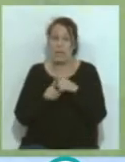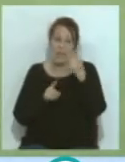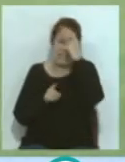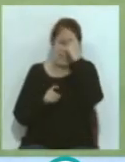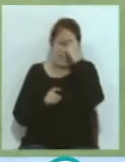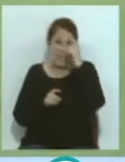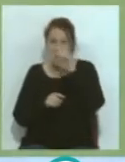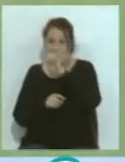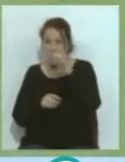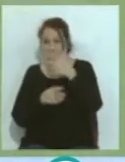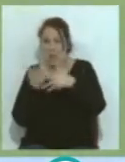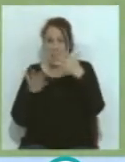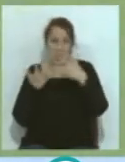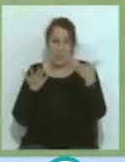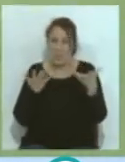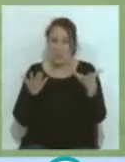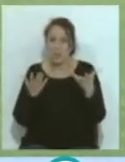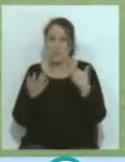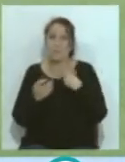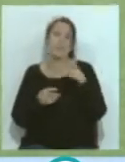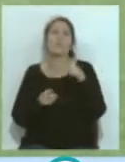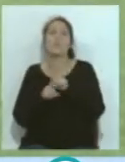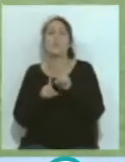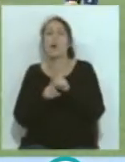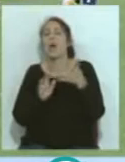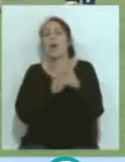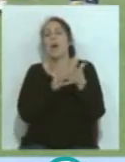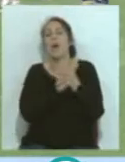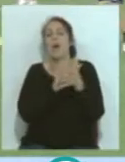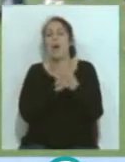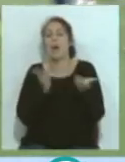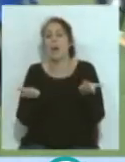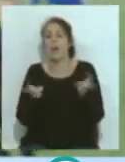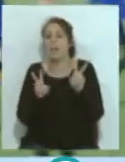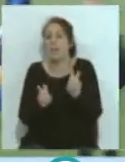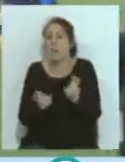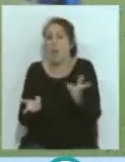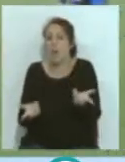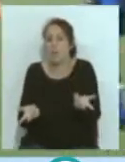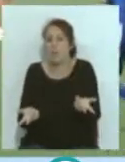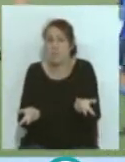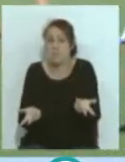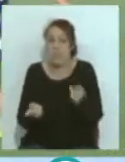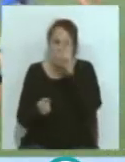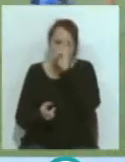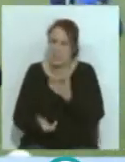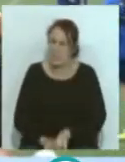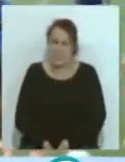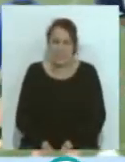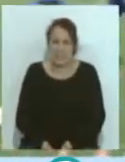que está en Europa, lo otro, lo demás allá, viene a dar lecciones aquí de no sé qué,